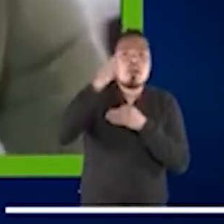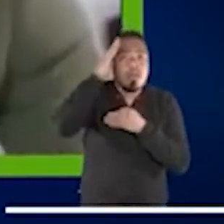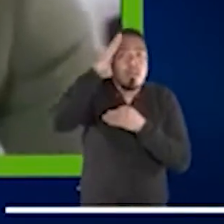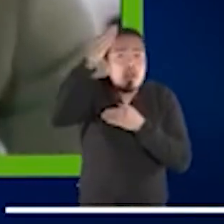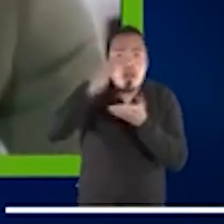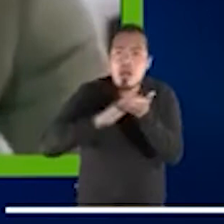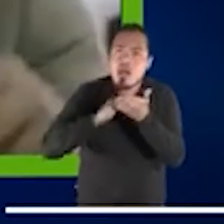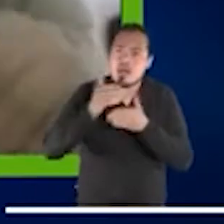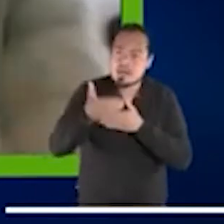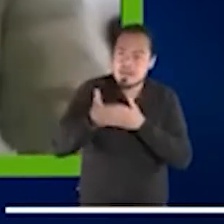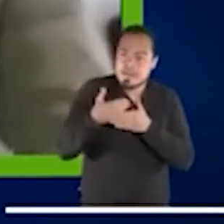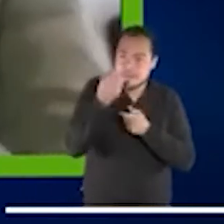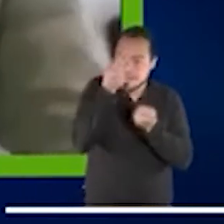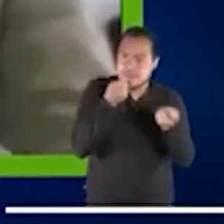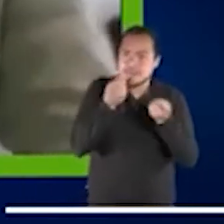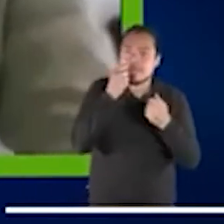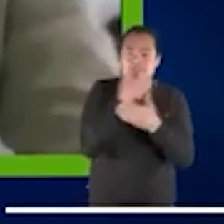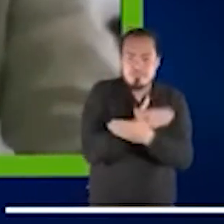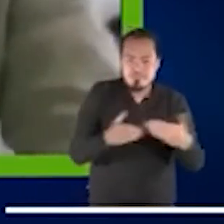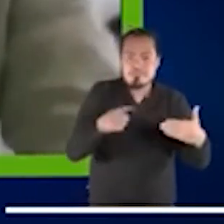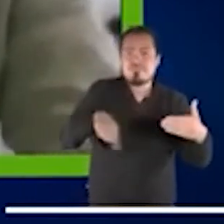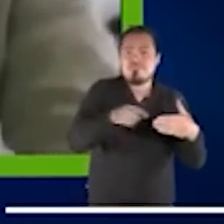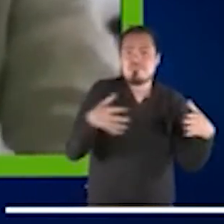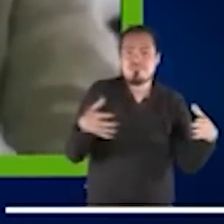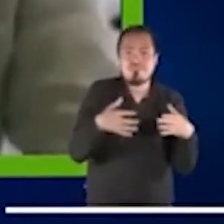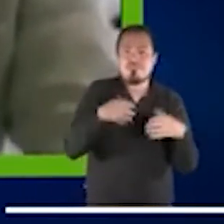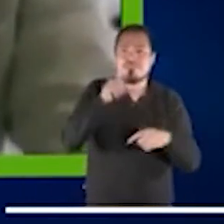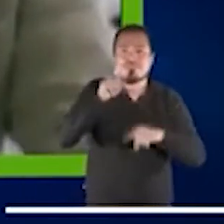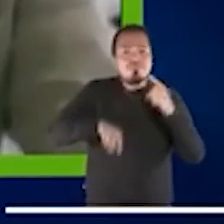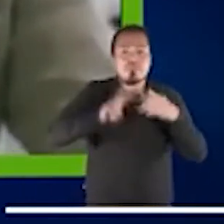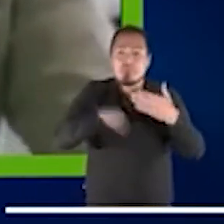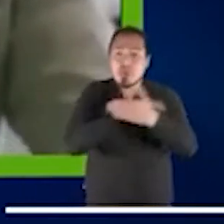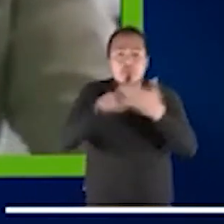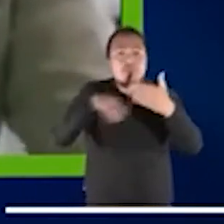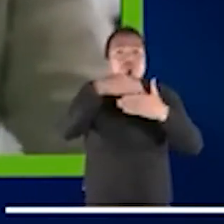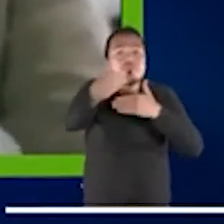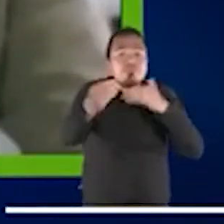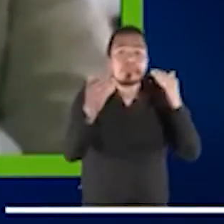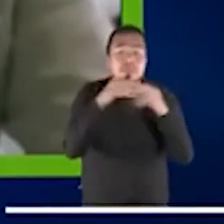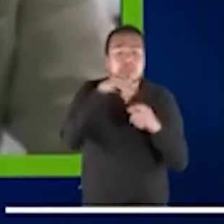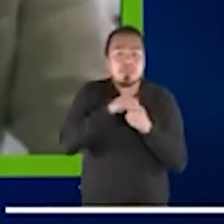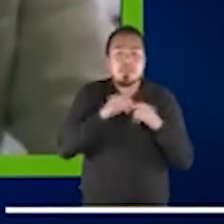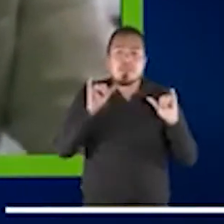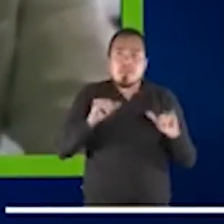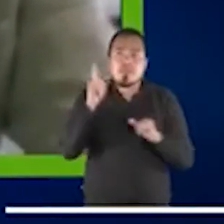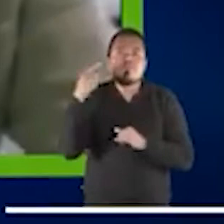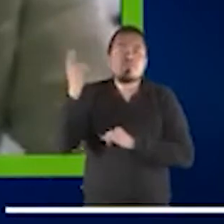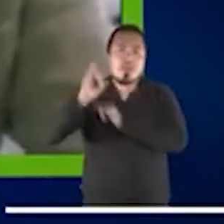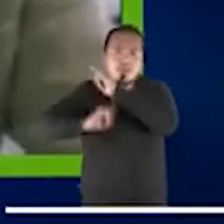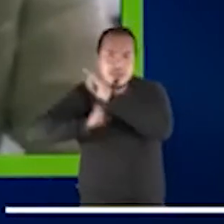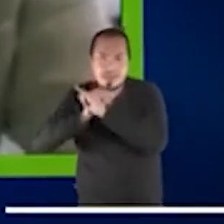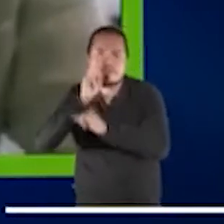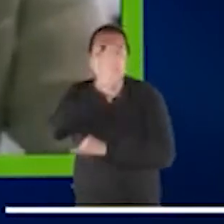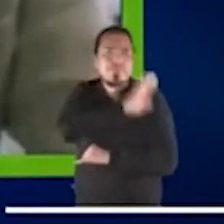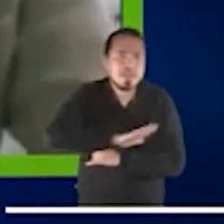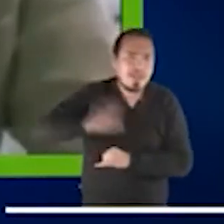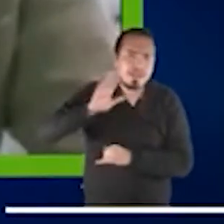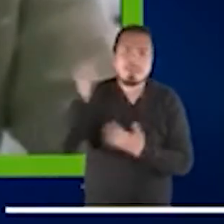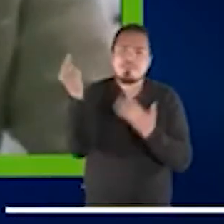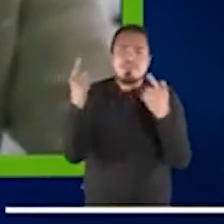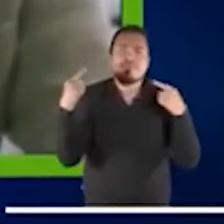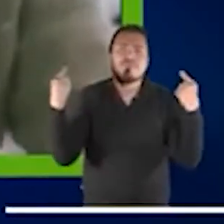y adolescentes, especialmente privados de libertad a nivel internacional, regional y nacional. No nos podemos